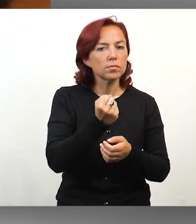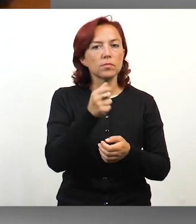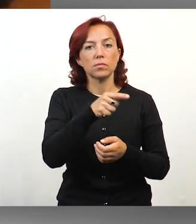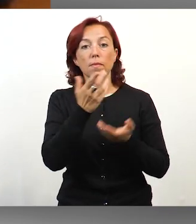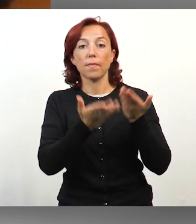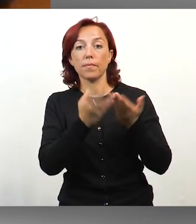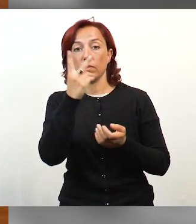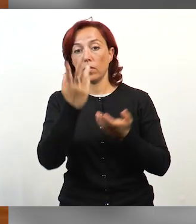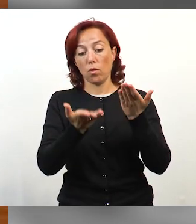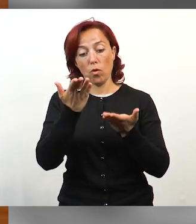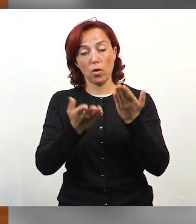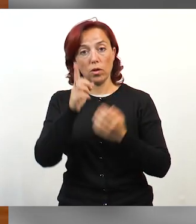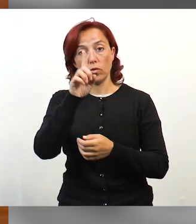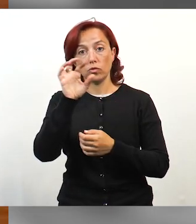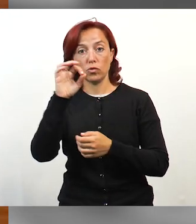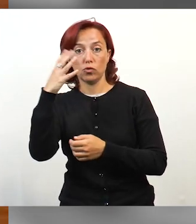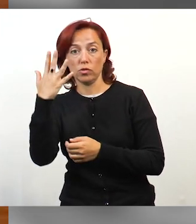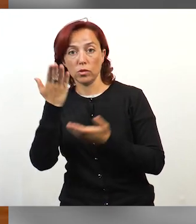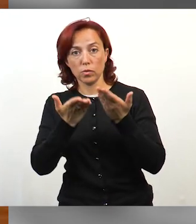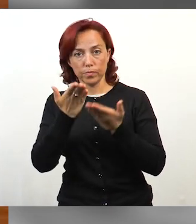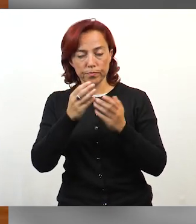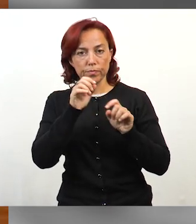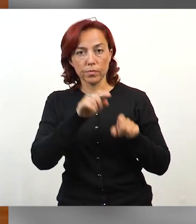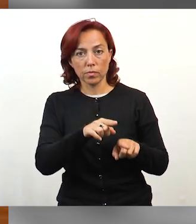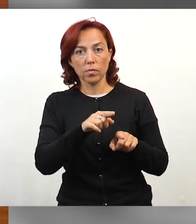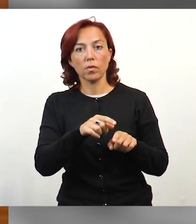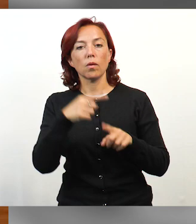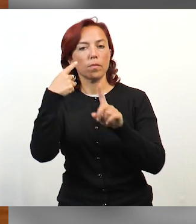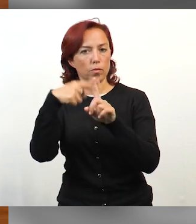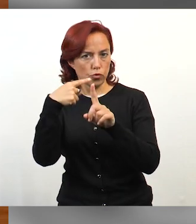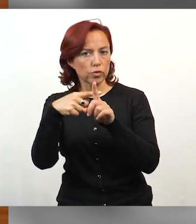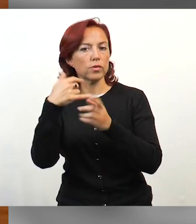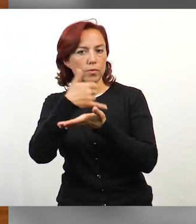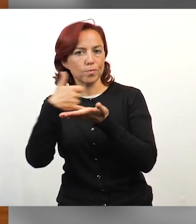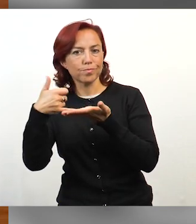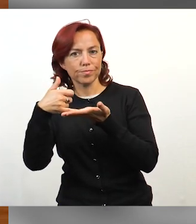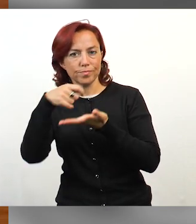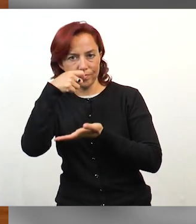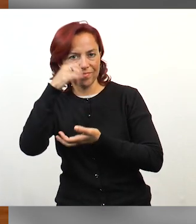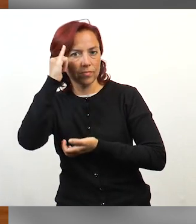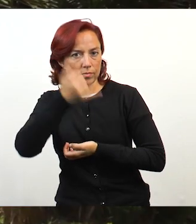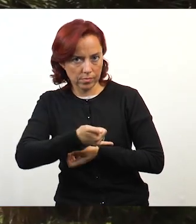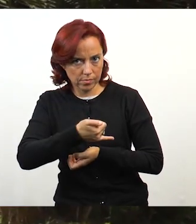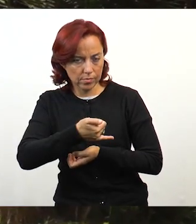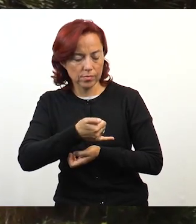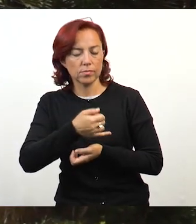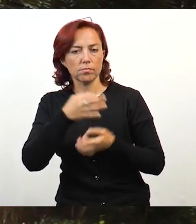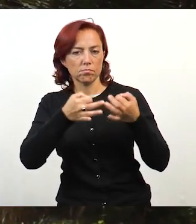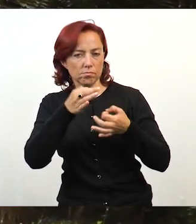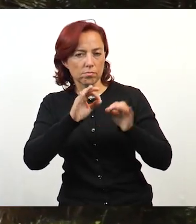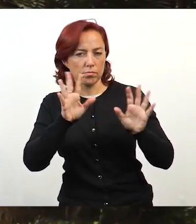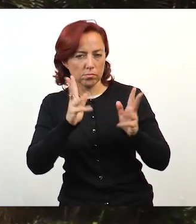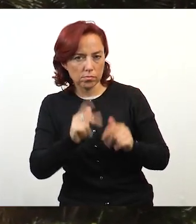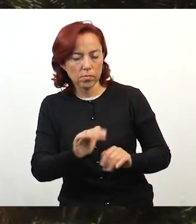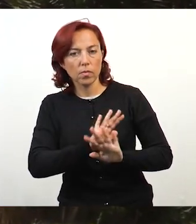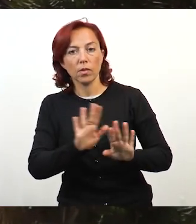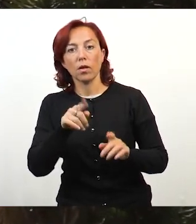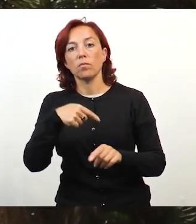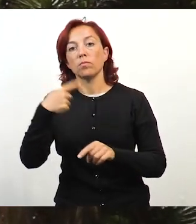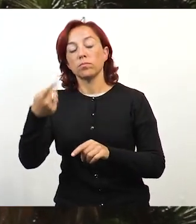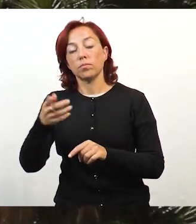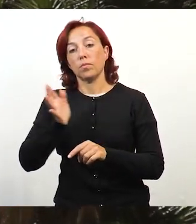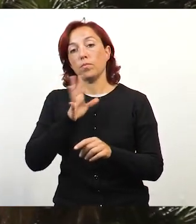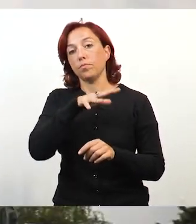incautada, arrojando un peso de 2 kilos 105 gramos, reaccionando positivo a la cocaína. Durante el traslado a la dependencia